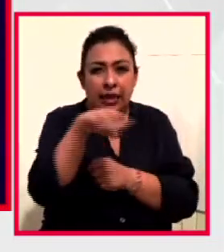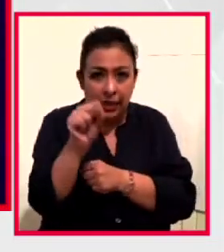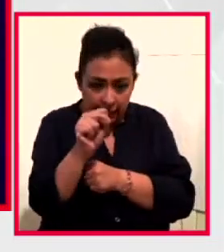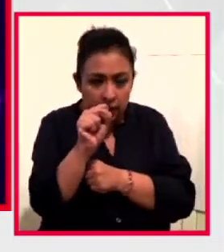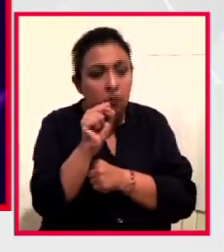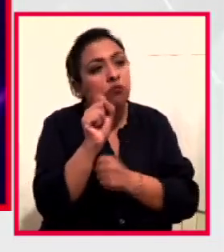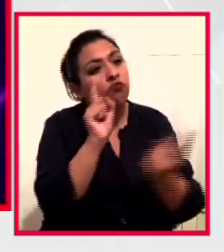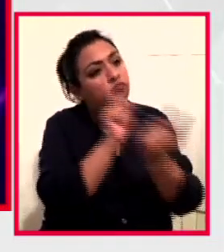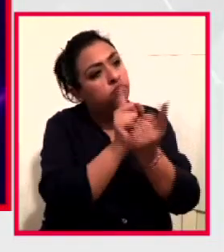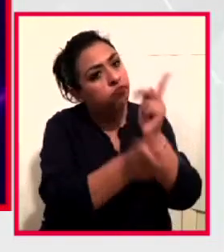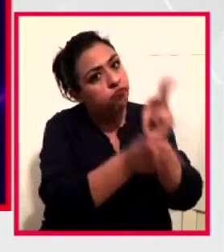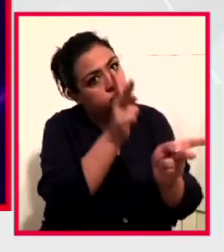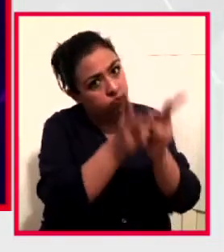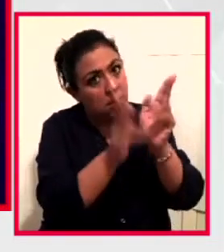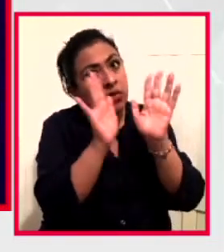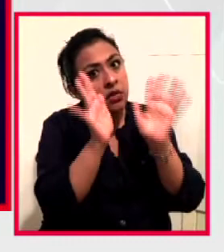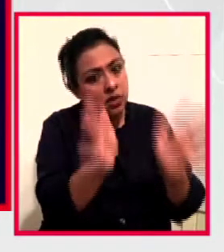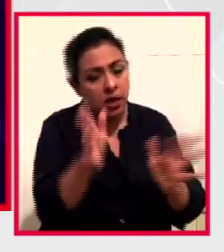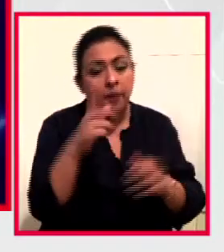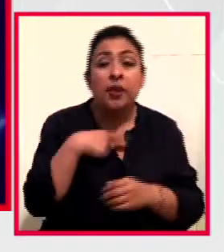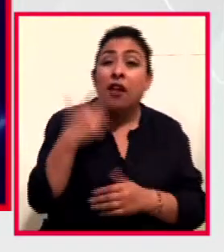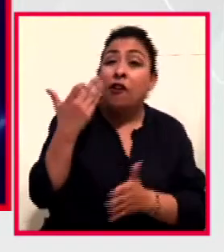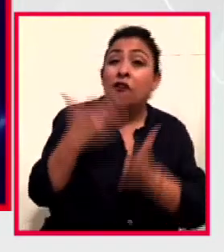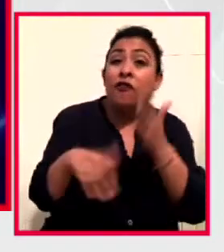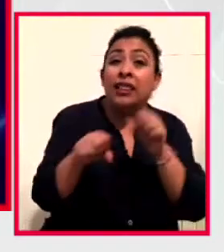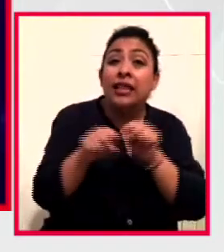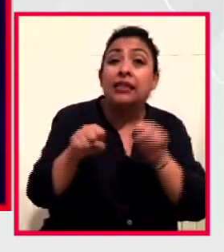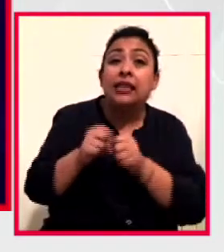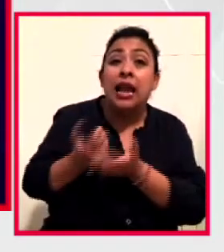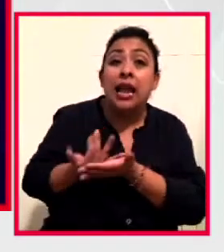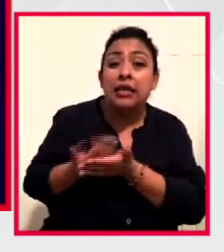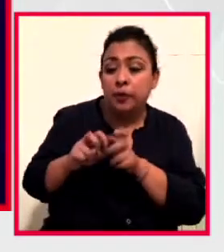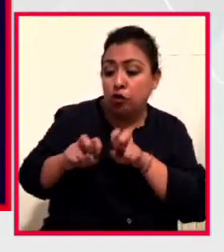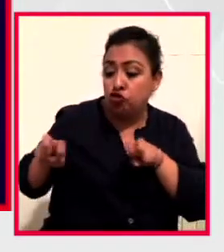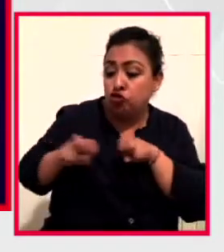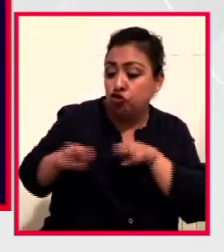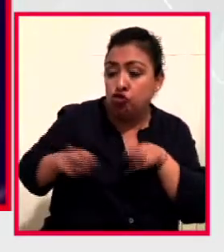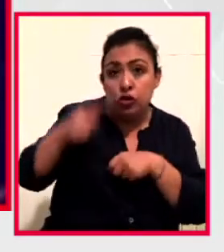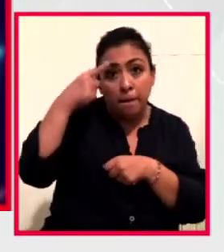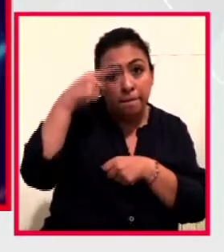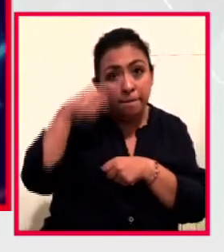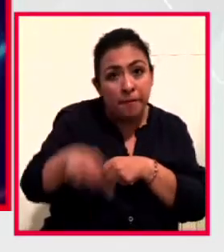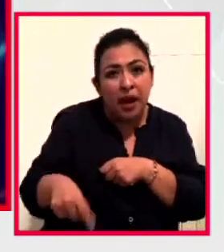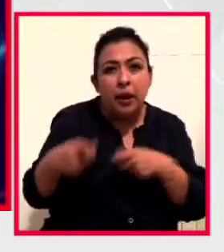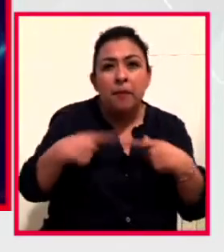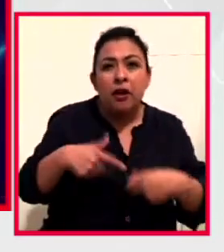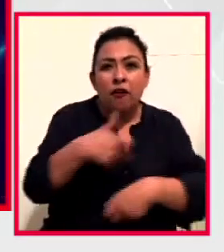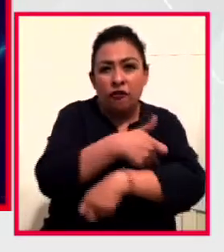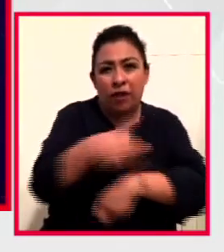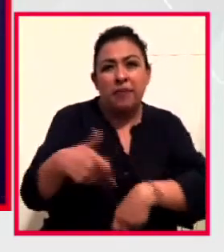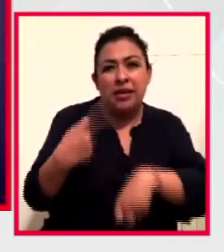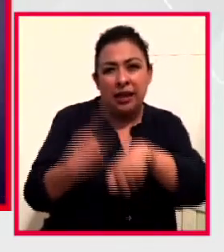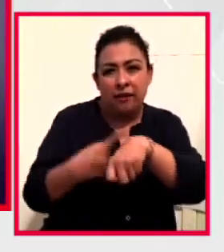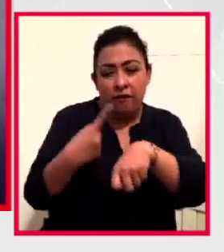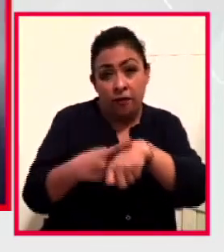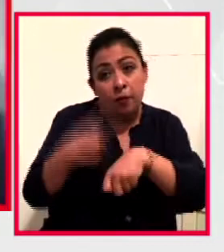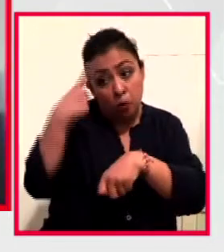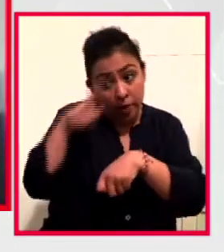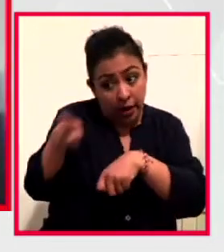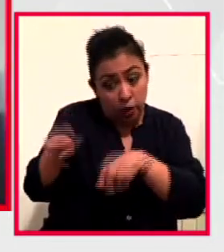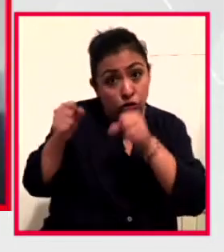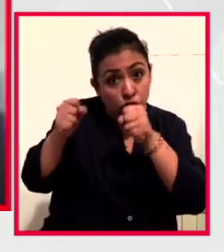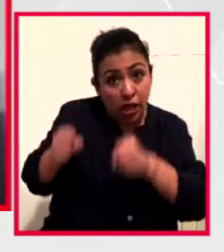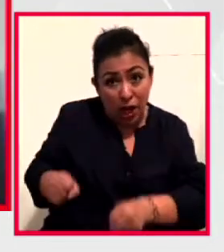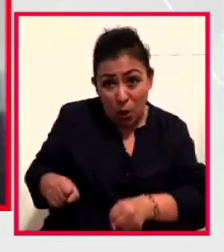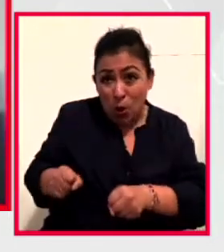Social. Y les hace falta una sala de espera para los familiares de los pacientes que por seguridad no es